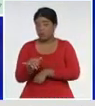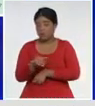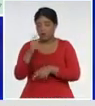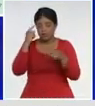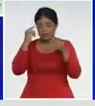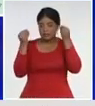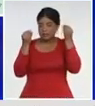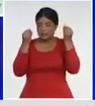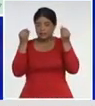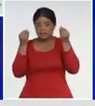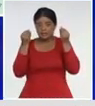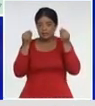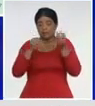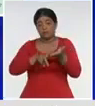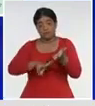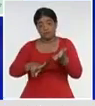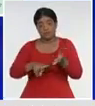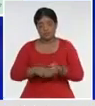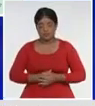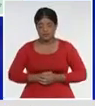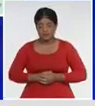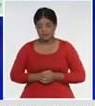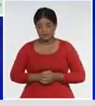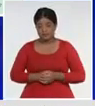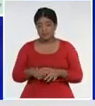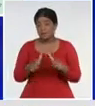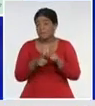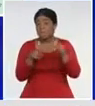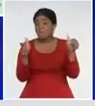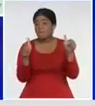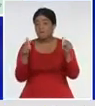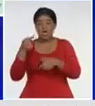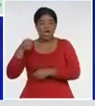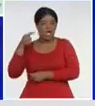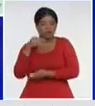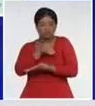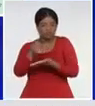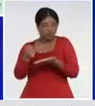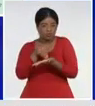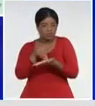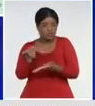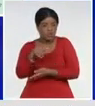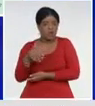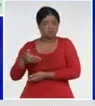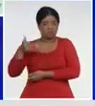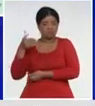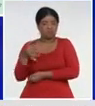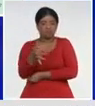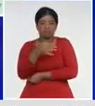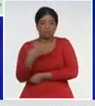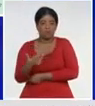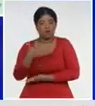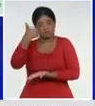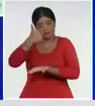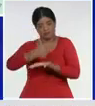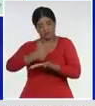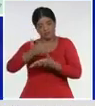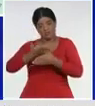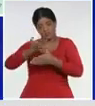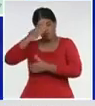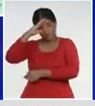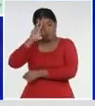al territorio, el mayor número, ayer, igual que en días anteriores, del municipio, Santiago de Cuba, 27,